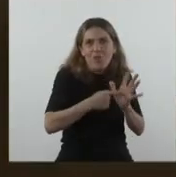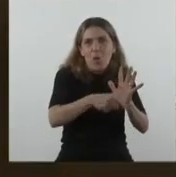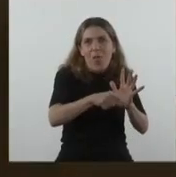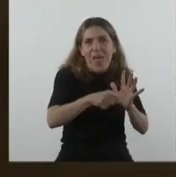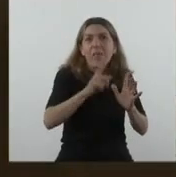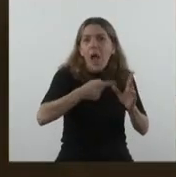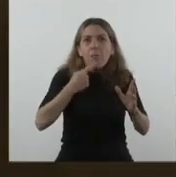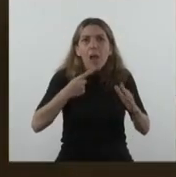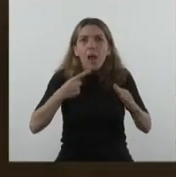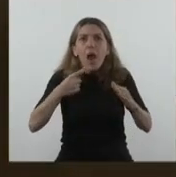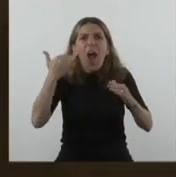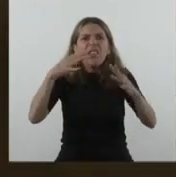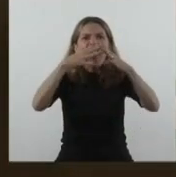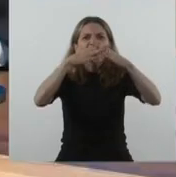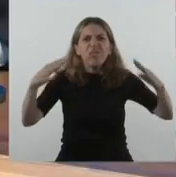que reemplazaron ranchos,